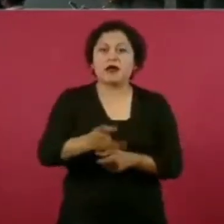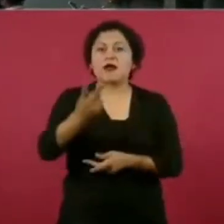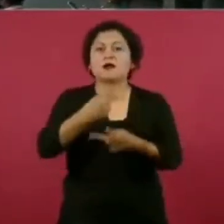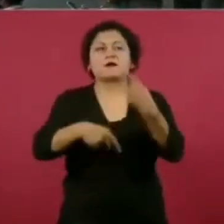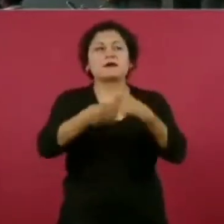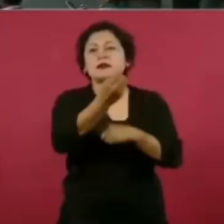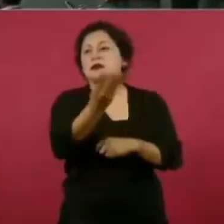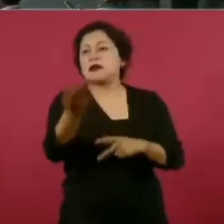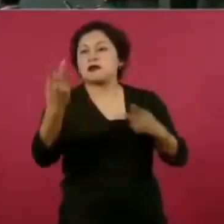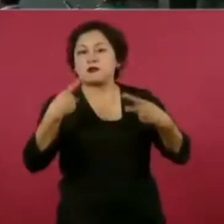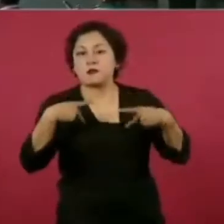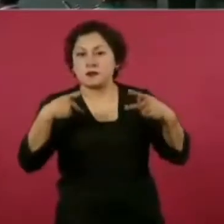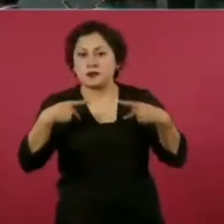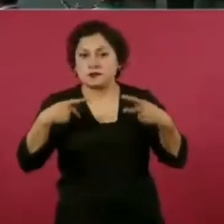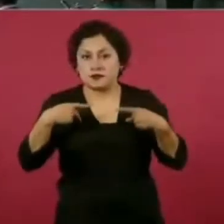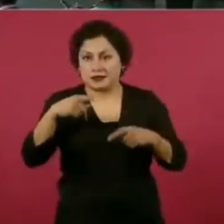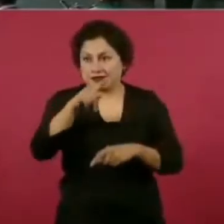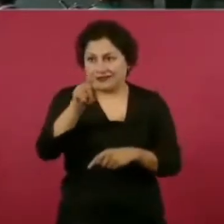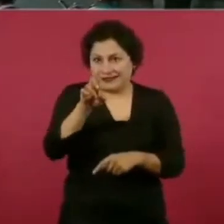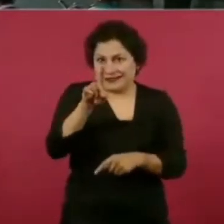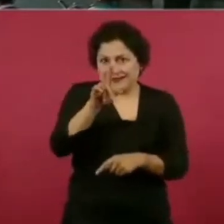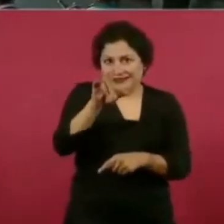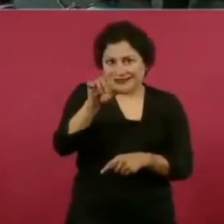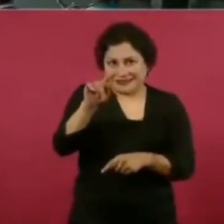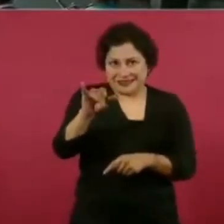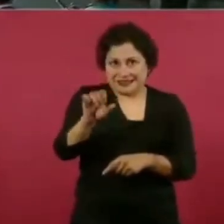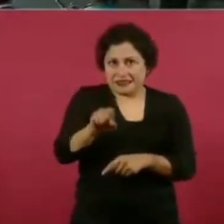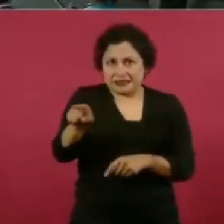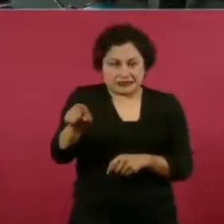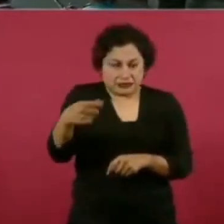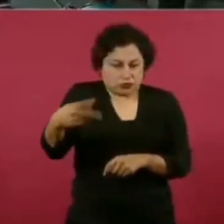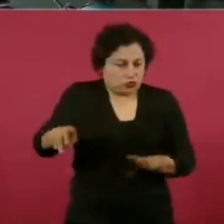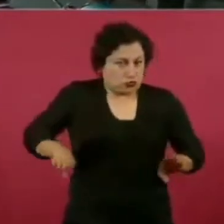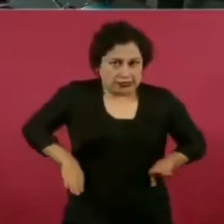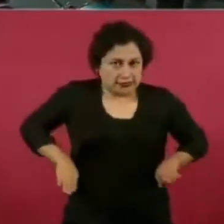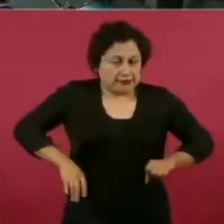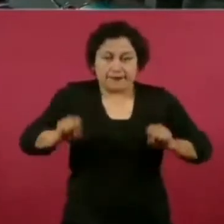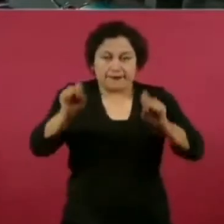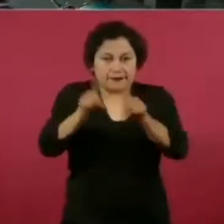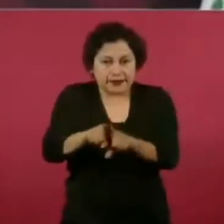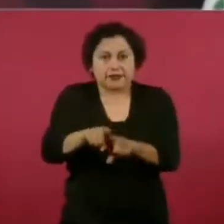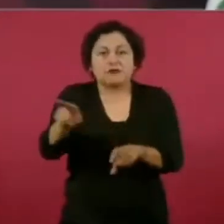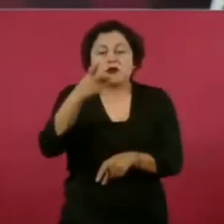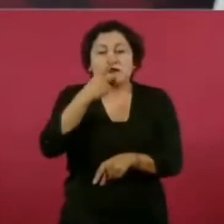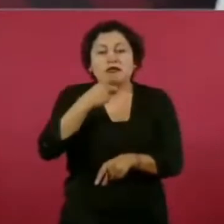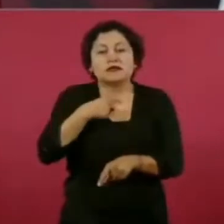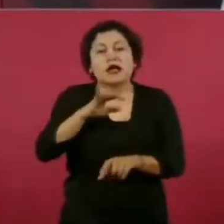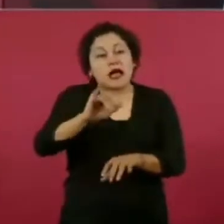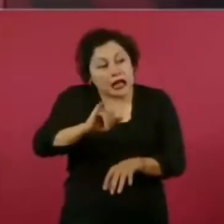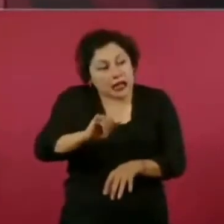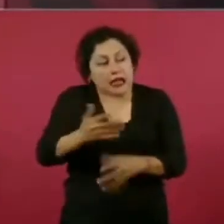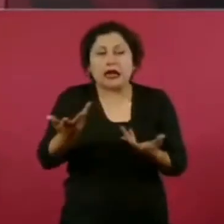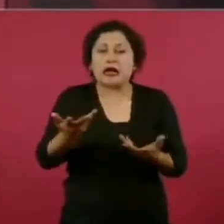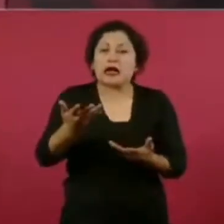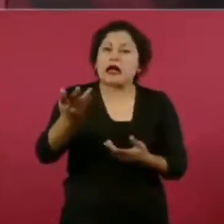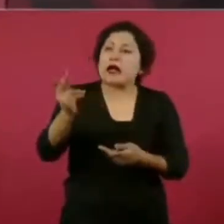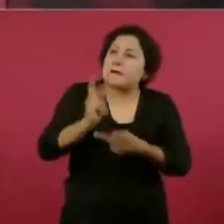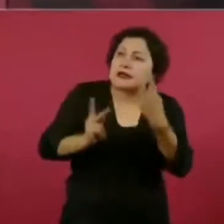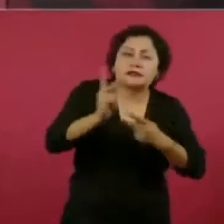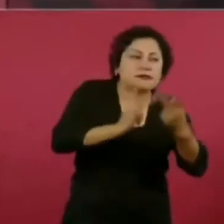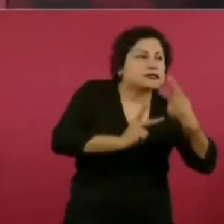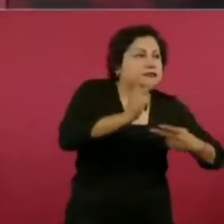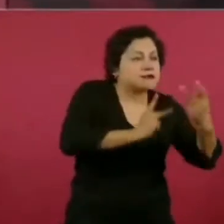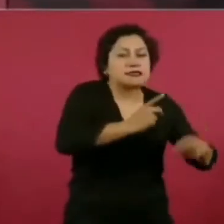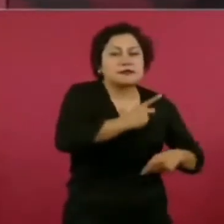plantearon fue? Lo mismo, rescate, que nos